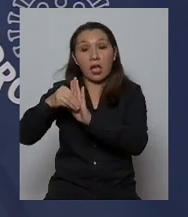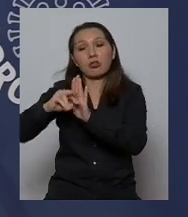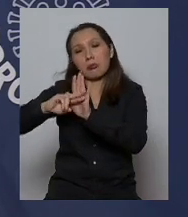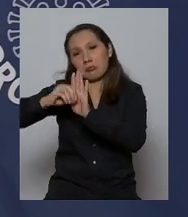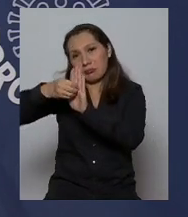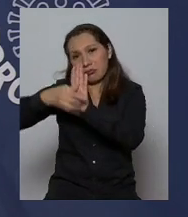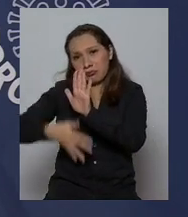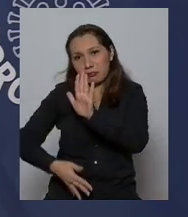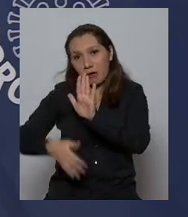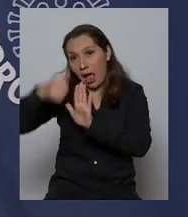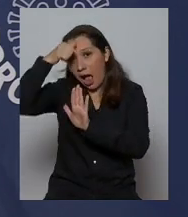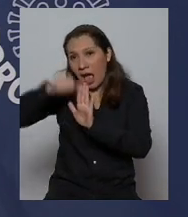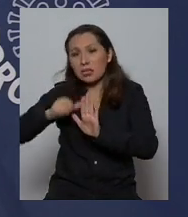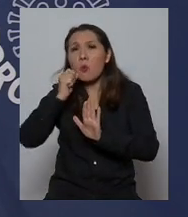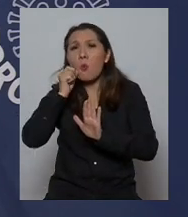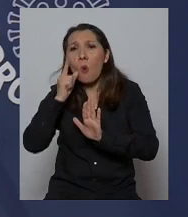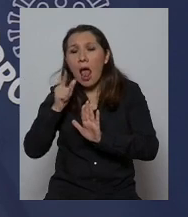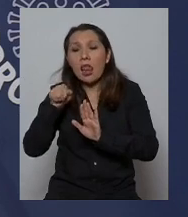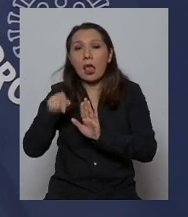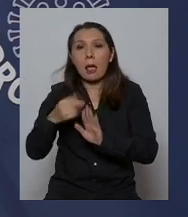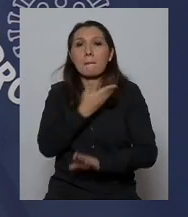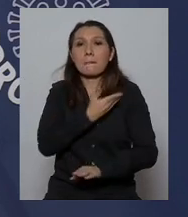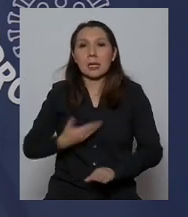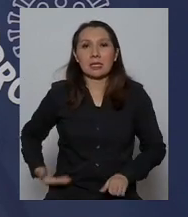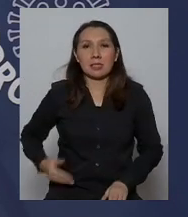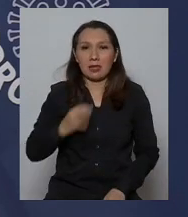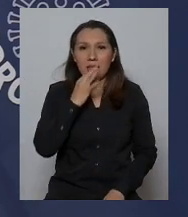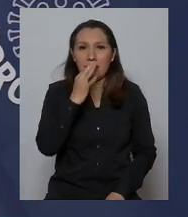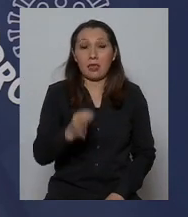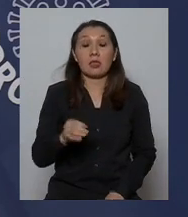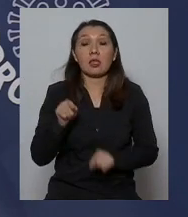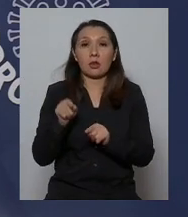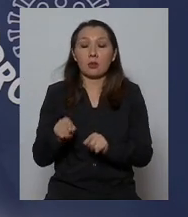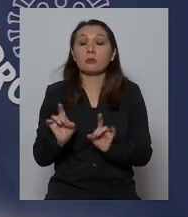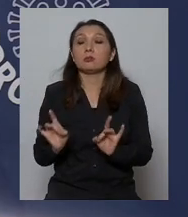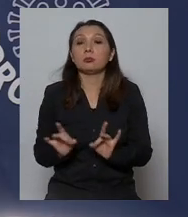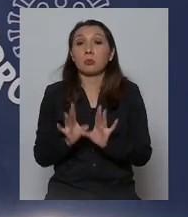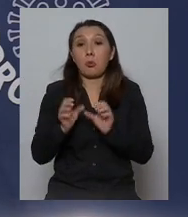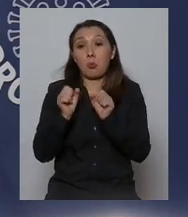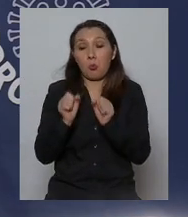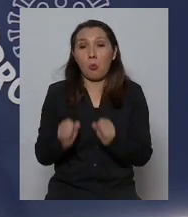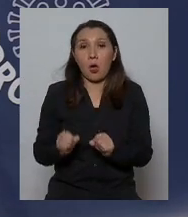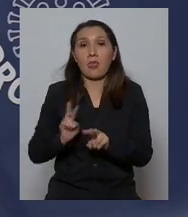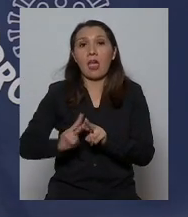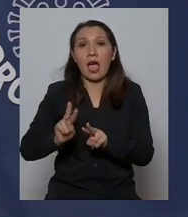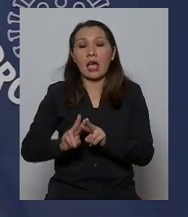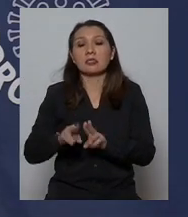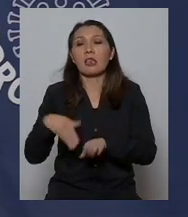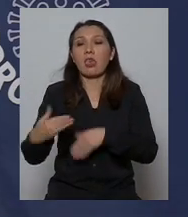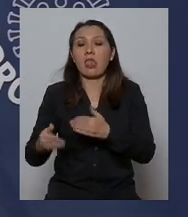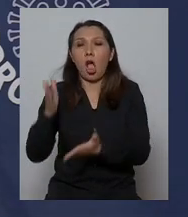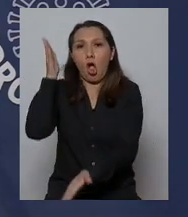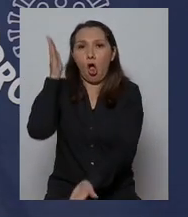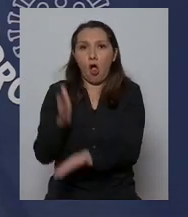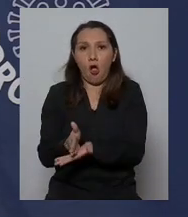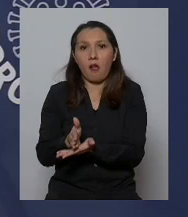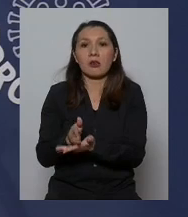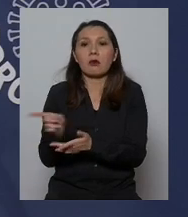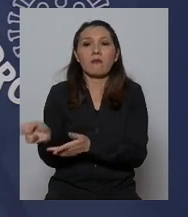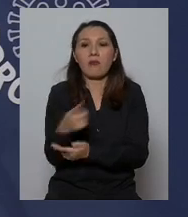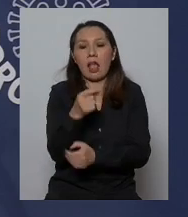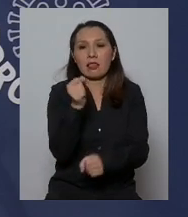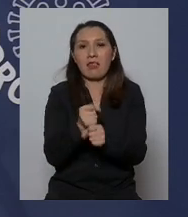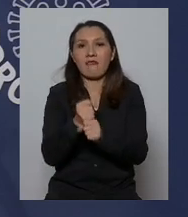modalidades de sanción el presidente ha mencionado que es eventualmente posible generar obligaciones de